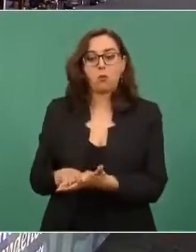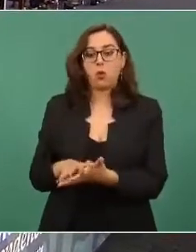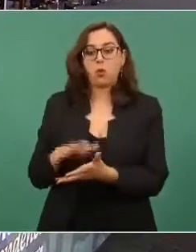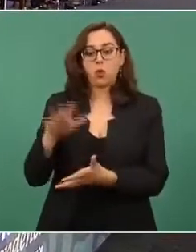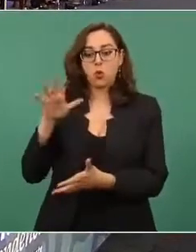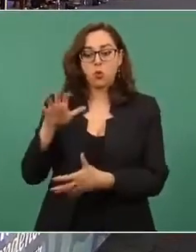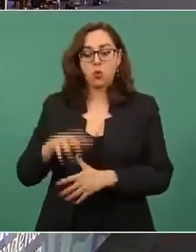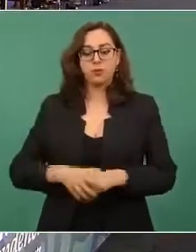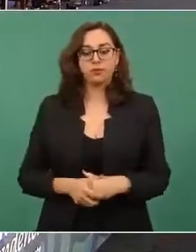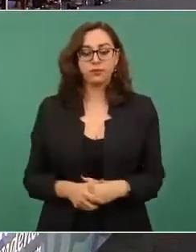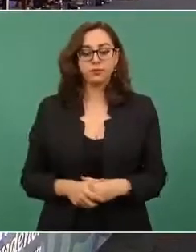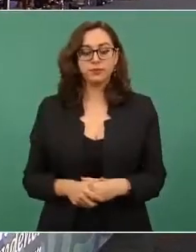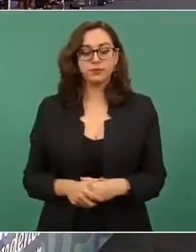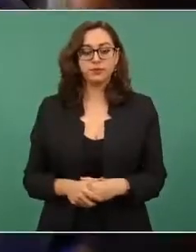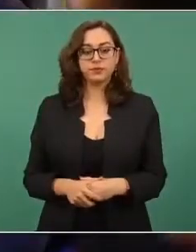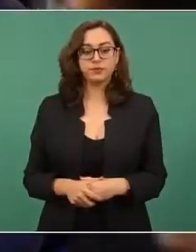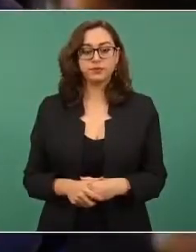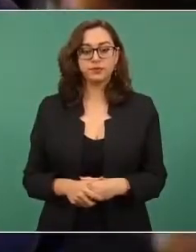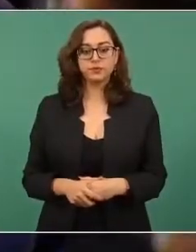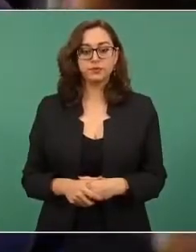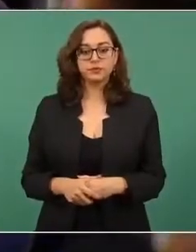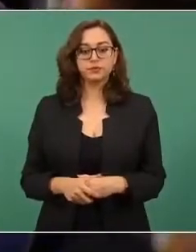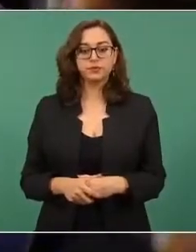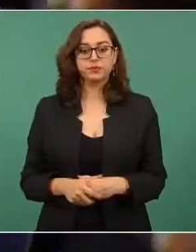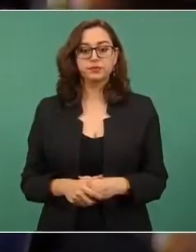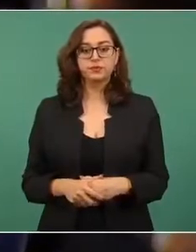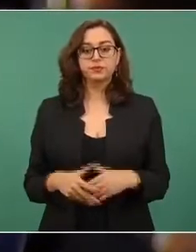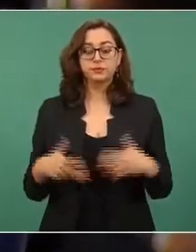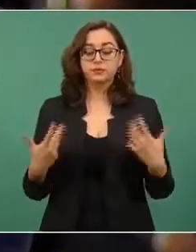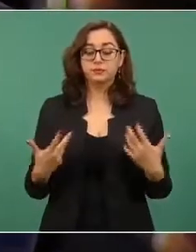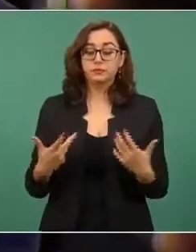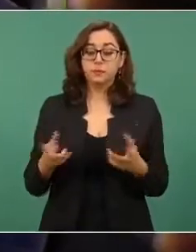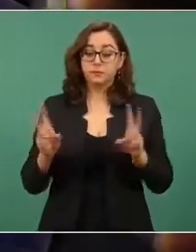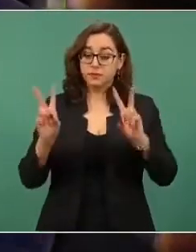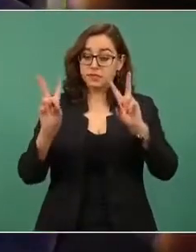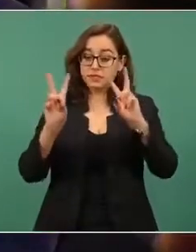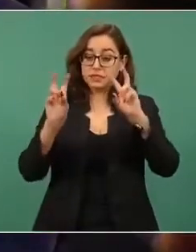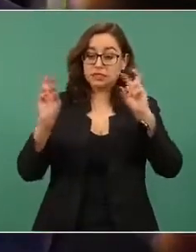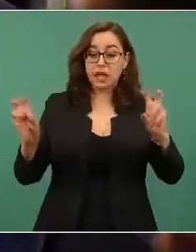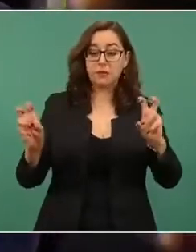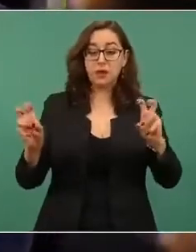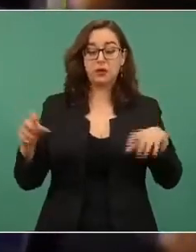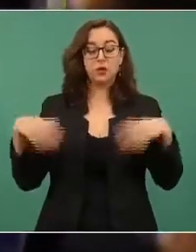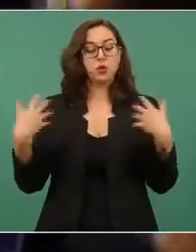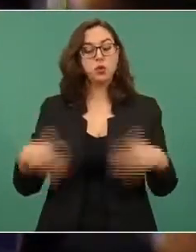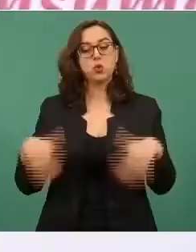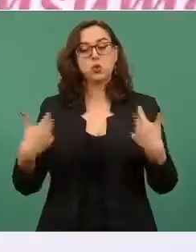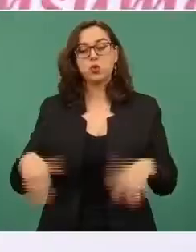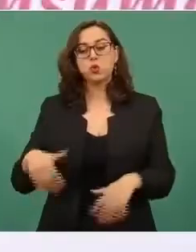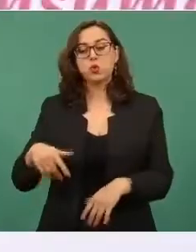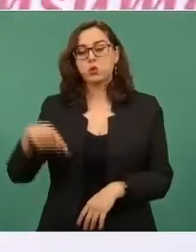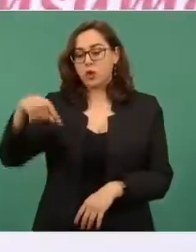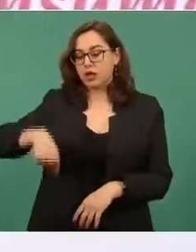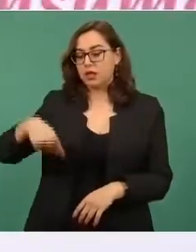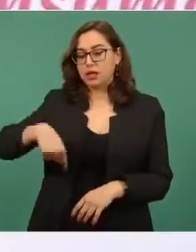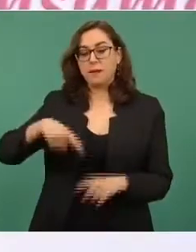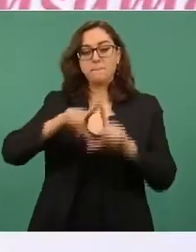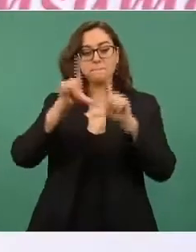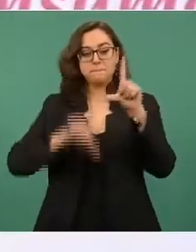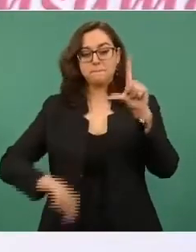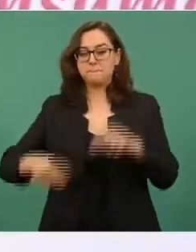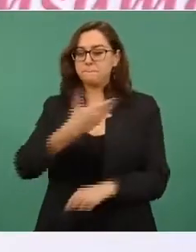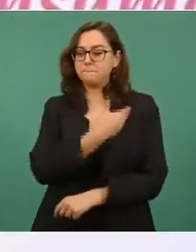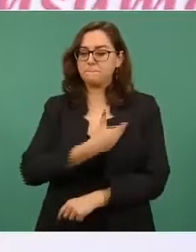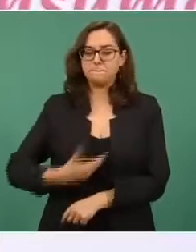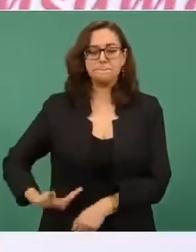historia. La frase del mejor presidente de México Benito Juárez